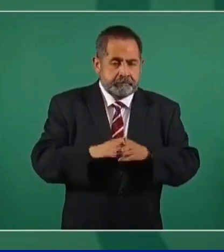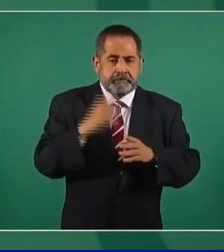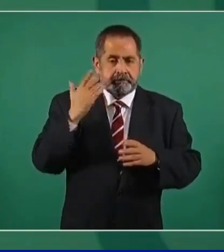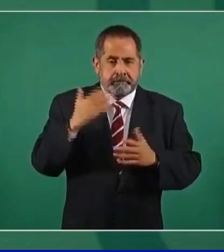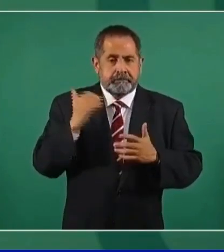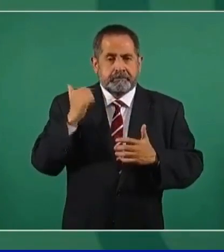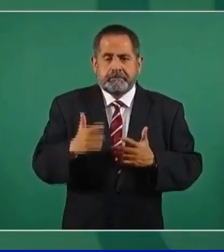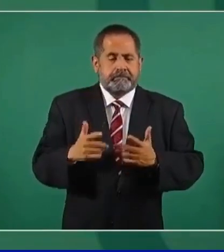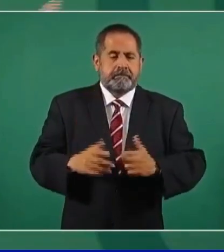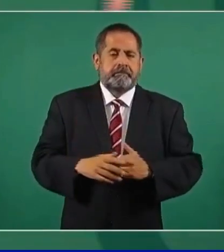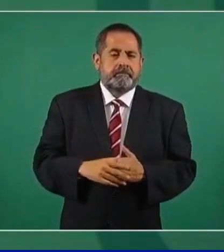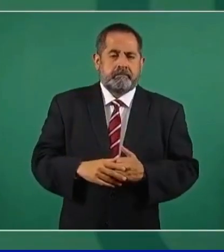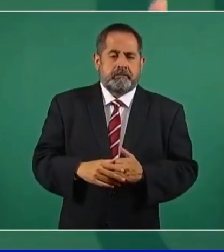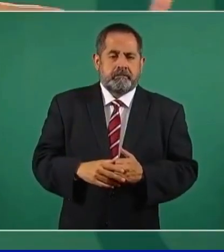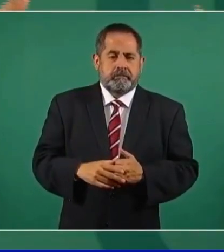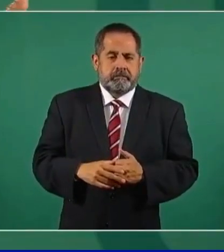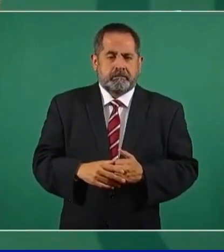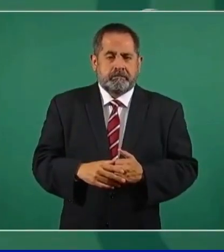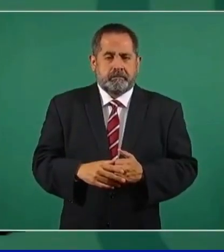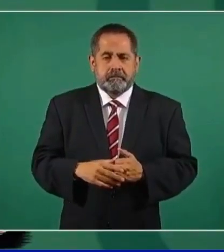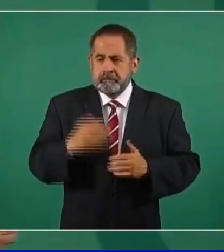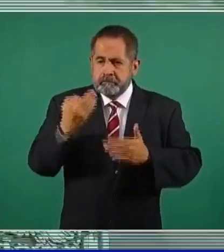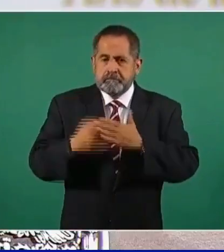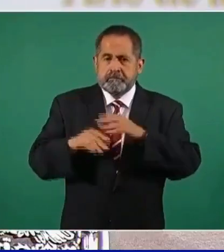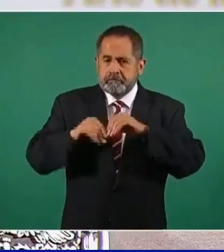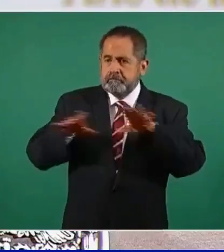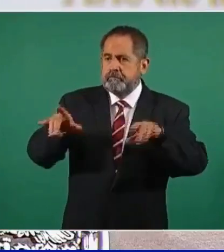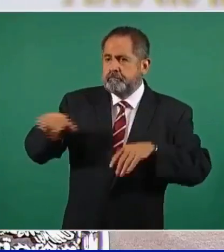que no les llega la noticia.